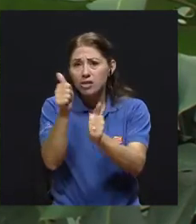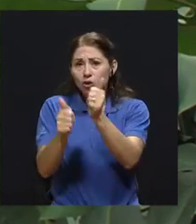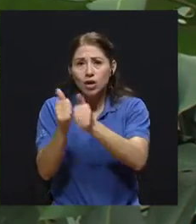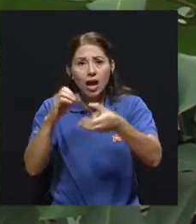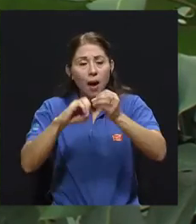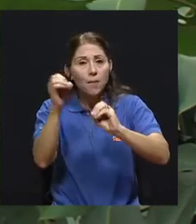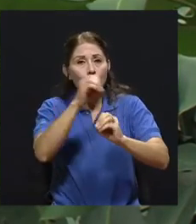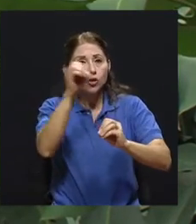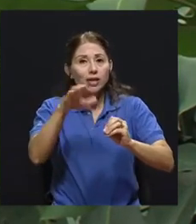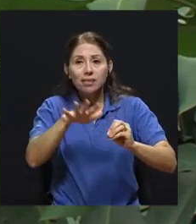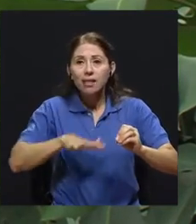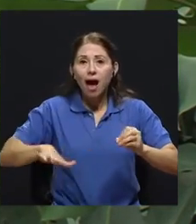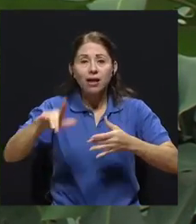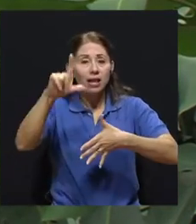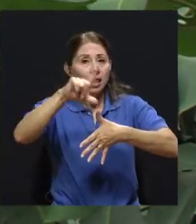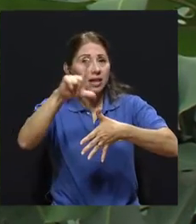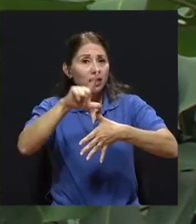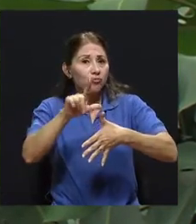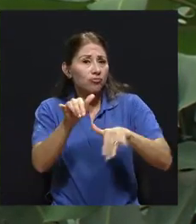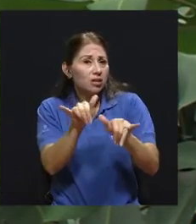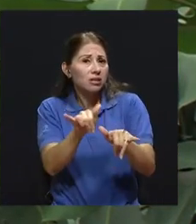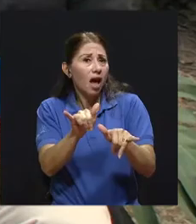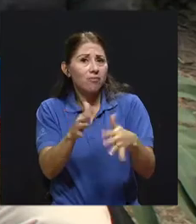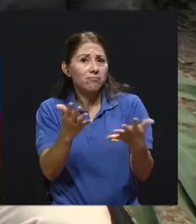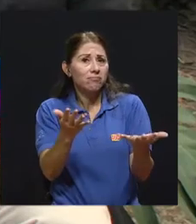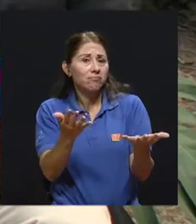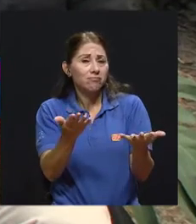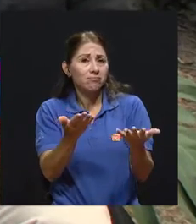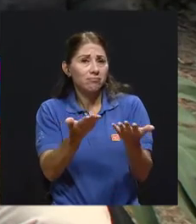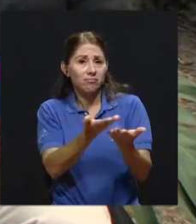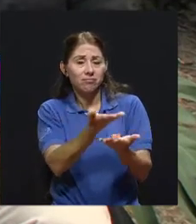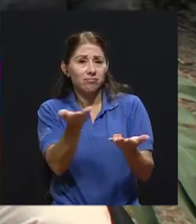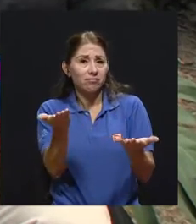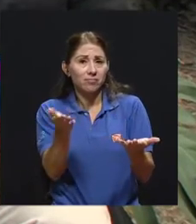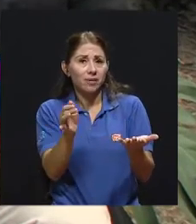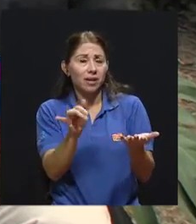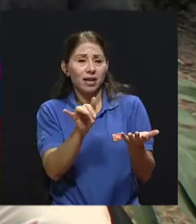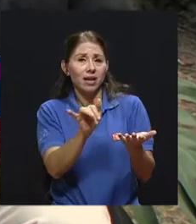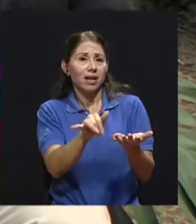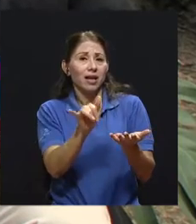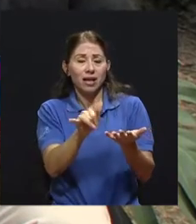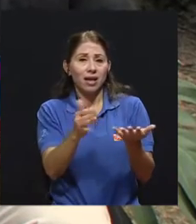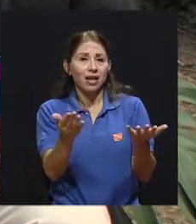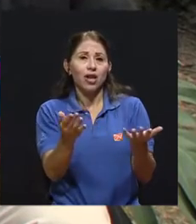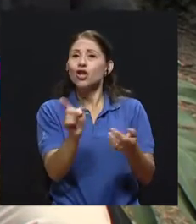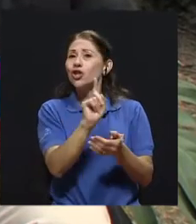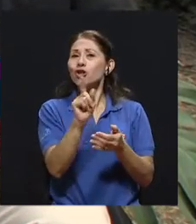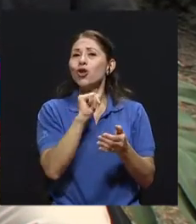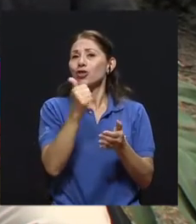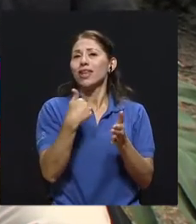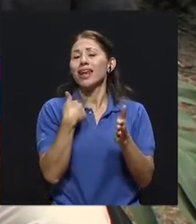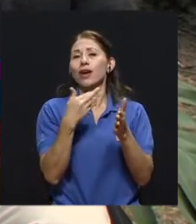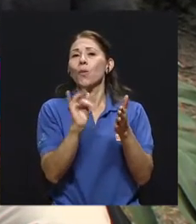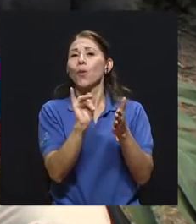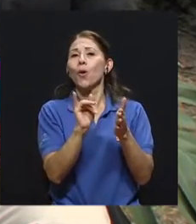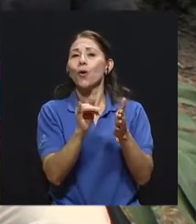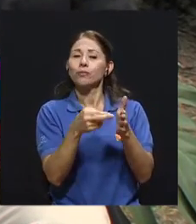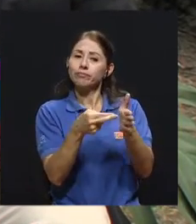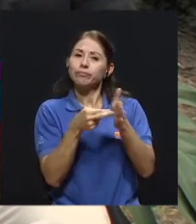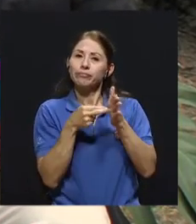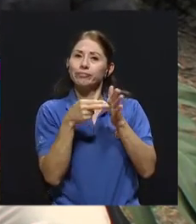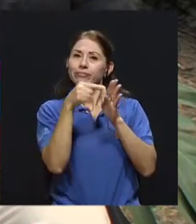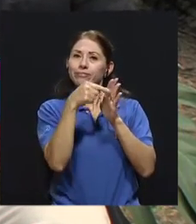de las personas, digamos, sobre todo nosotros los latinos, está muy lejos de esos estamentos estéticos que